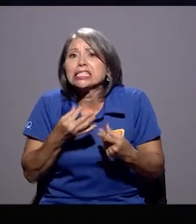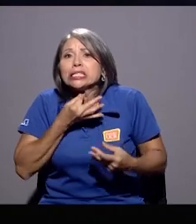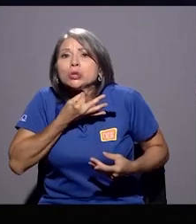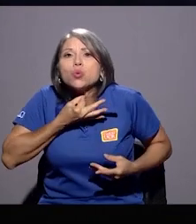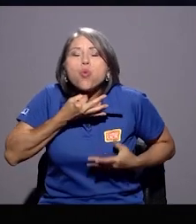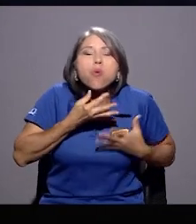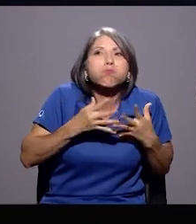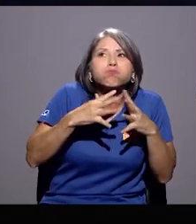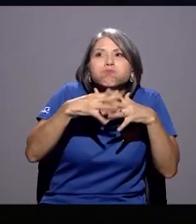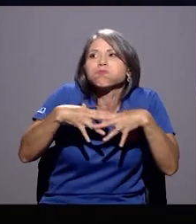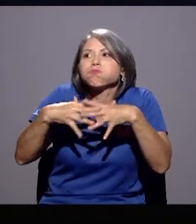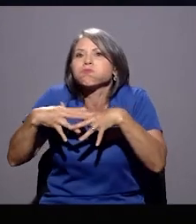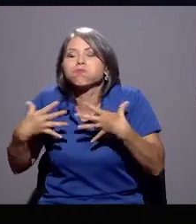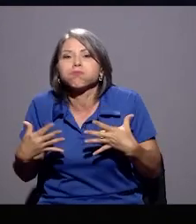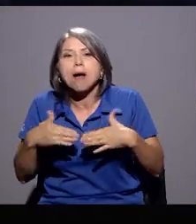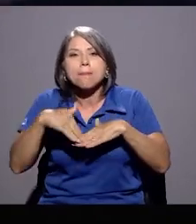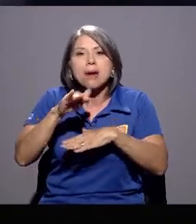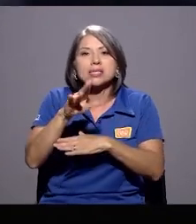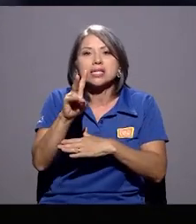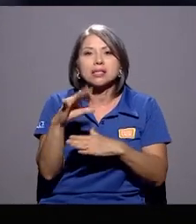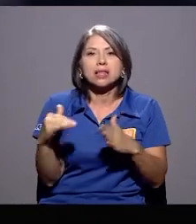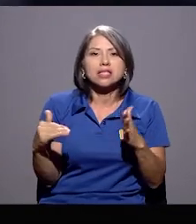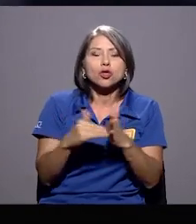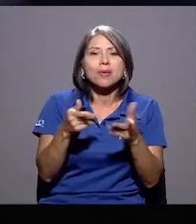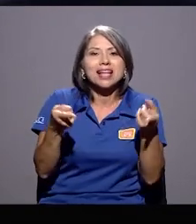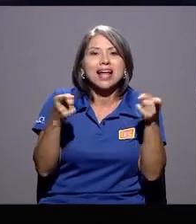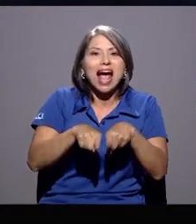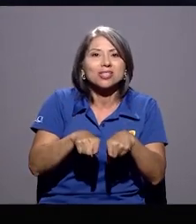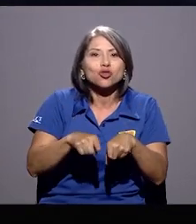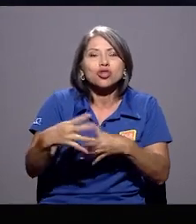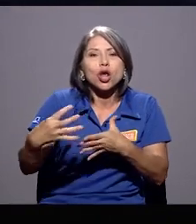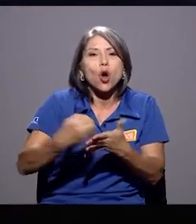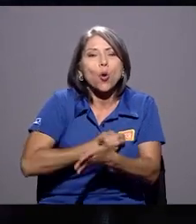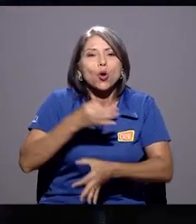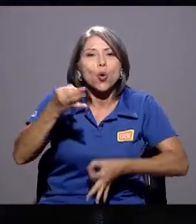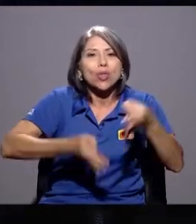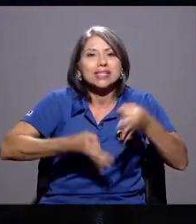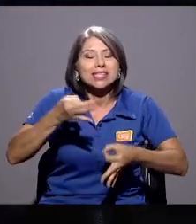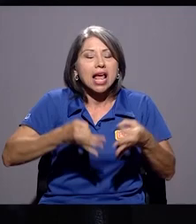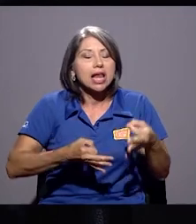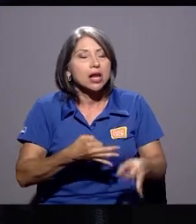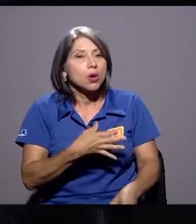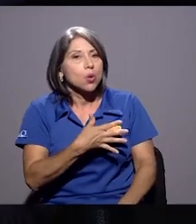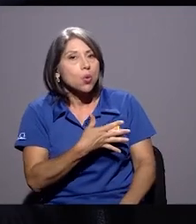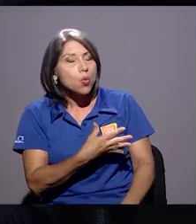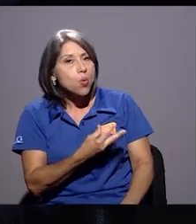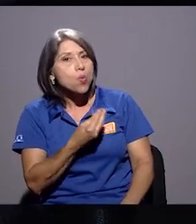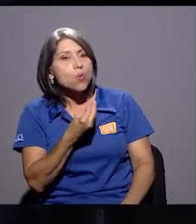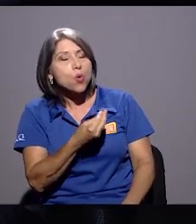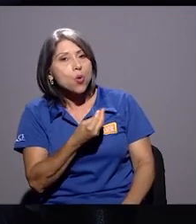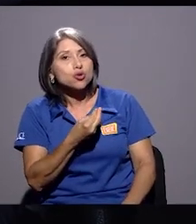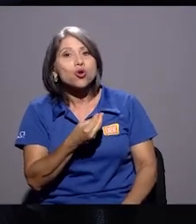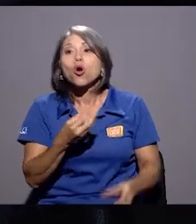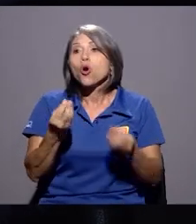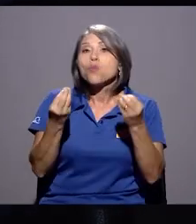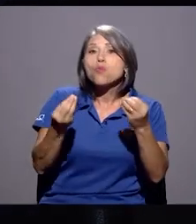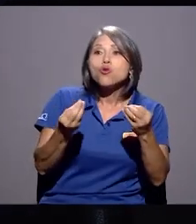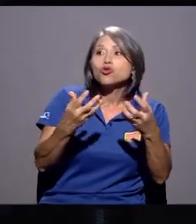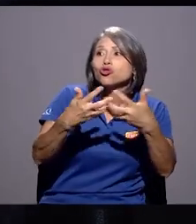mil casos de cobro judicial de costarricenses que han caído